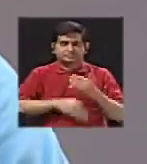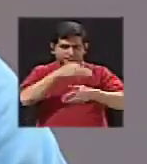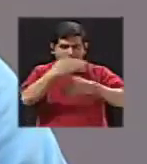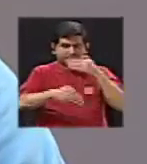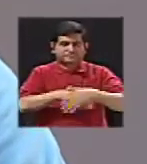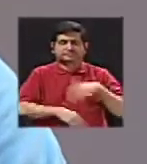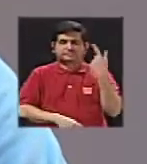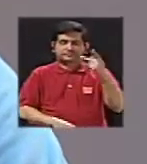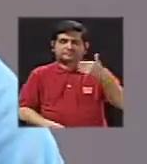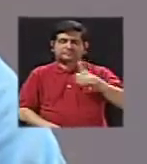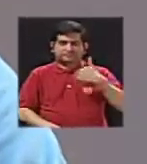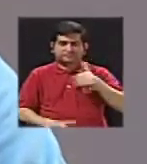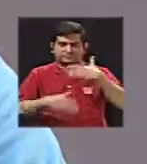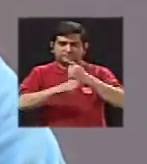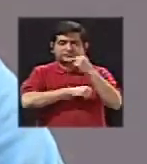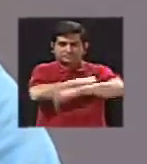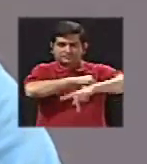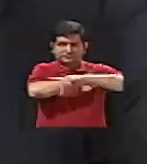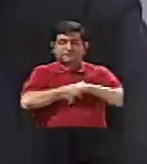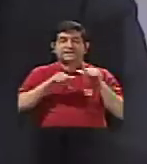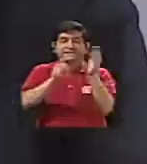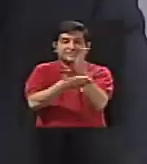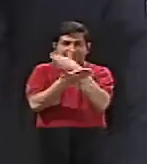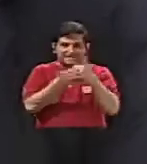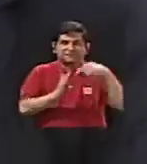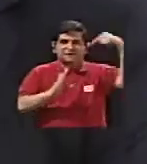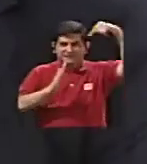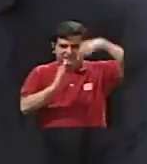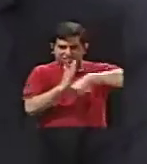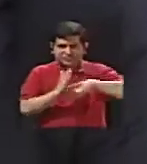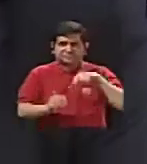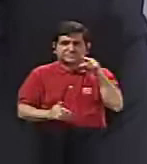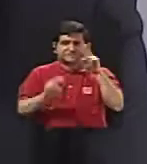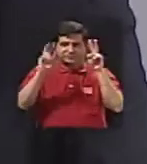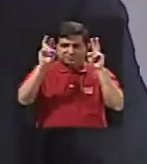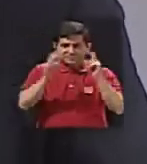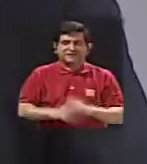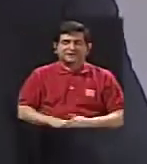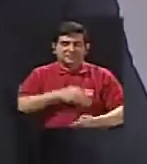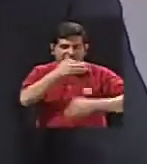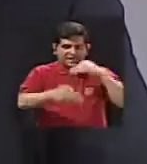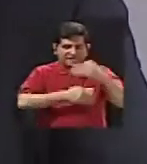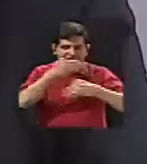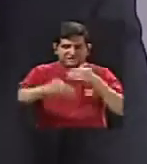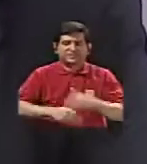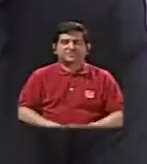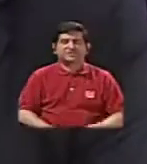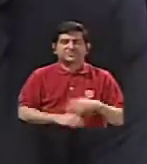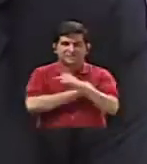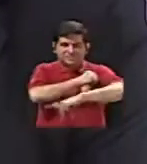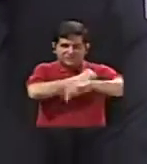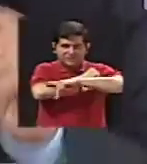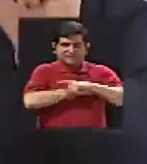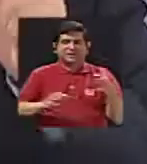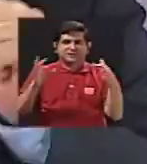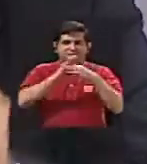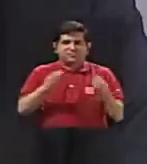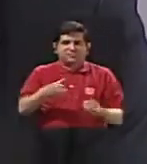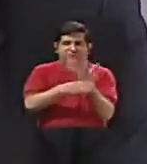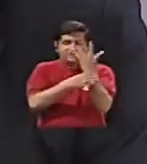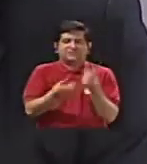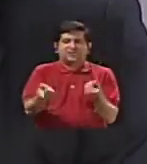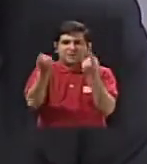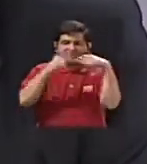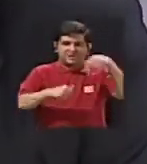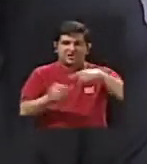del riesgo que tiene que hacerse en el país. En el próximo bloque profundizaremos un poco más acerca de esa gestión de riesgo en el país en relación con los volcanes. Cuando